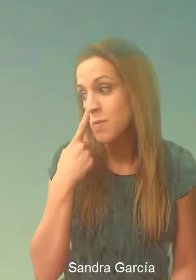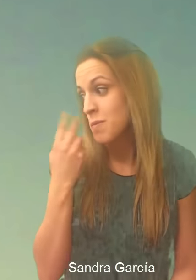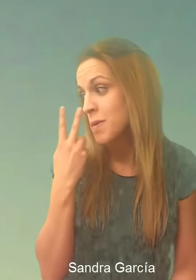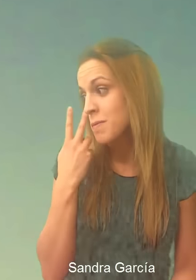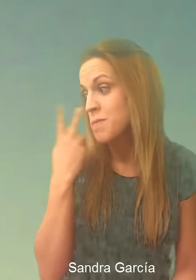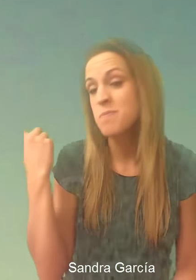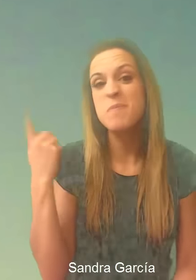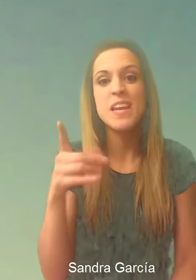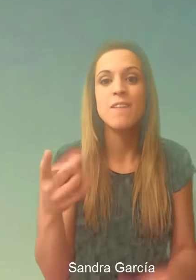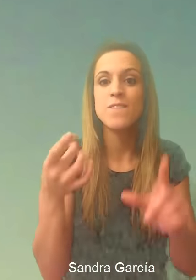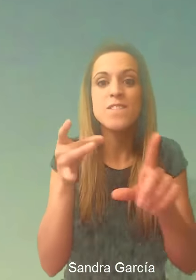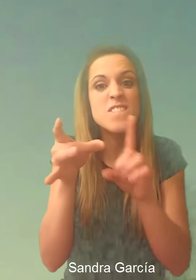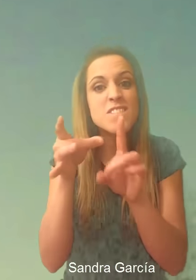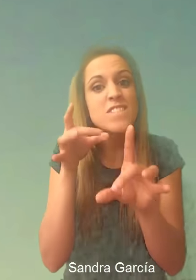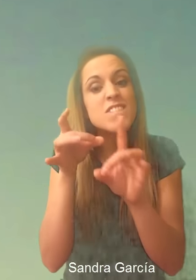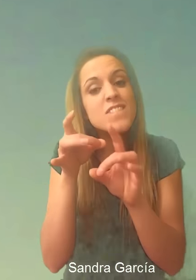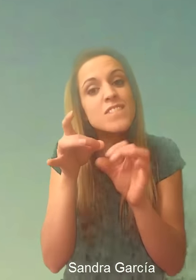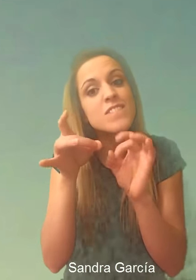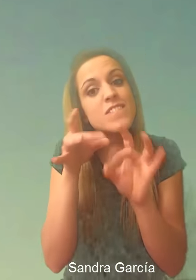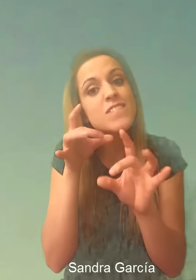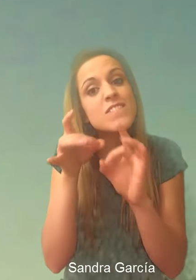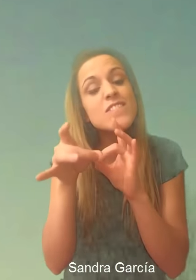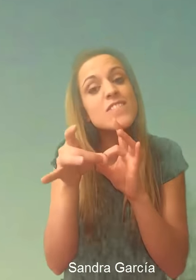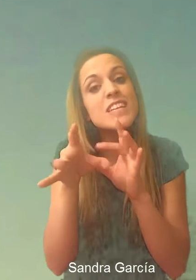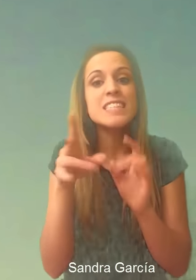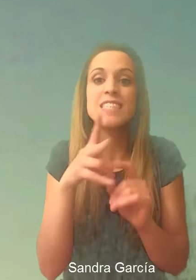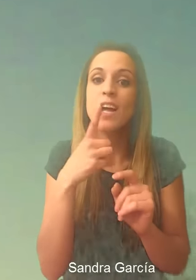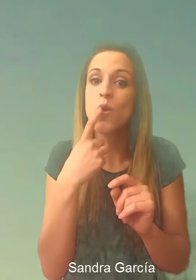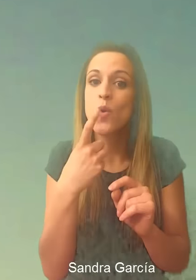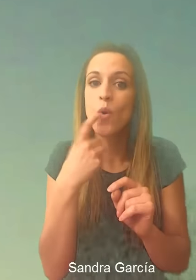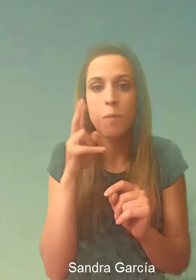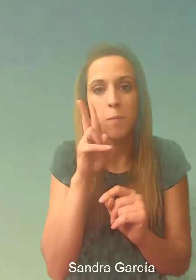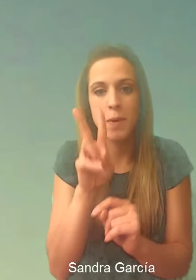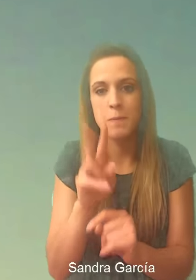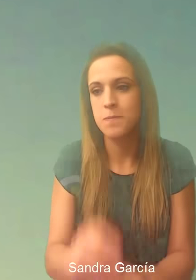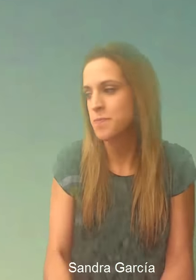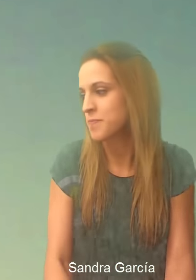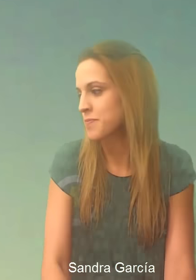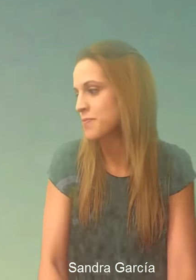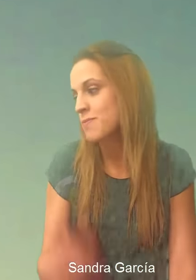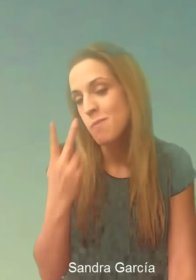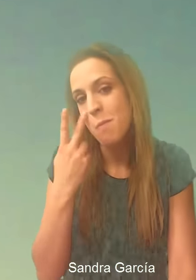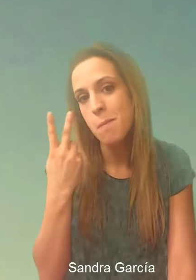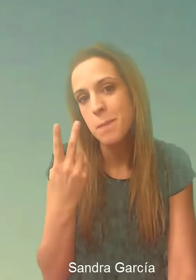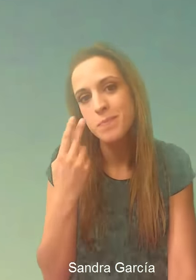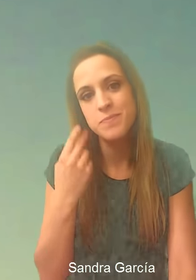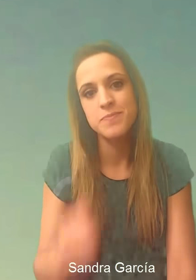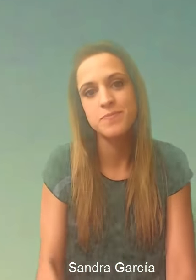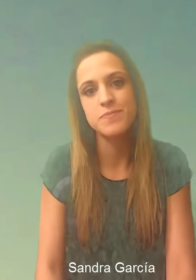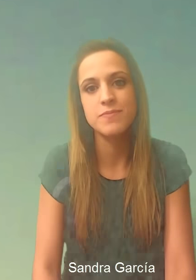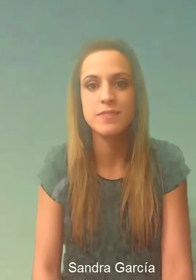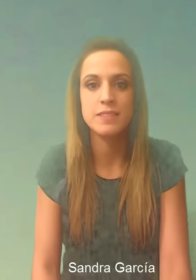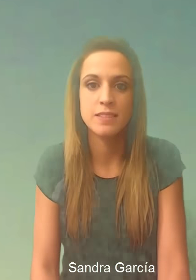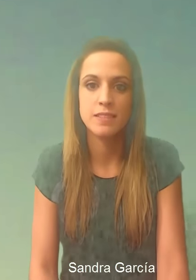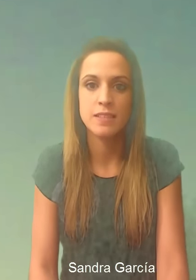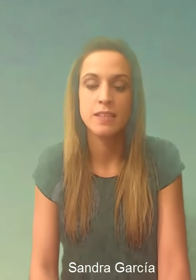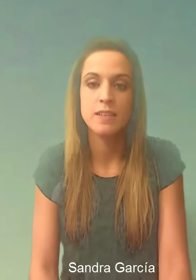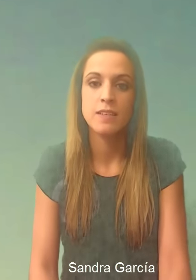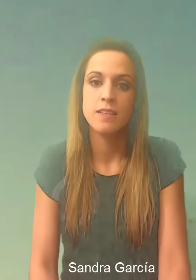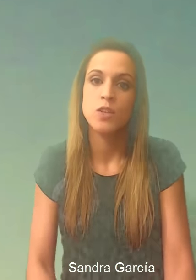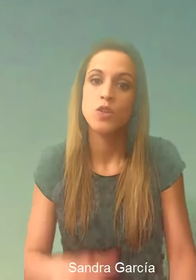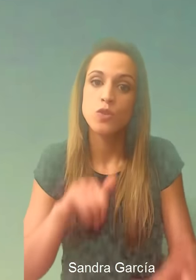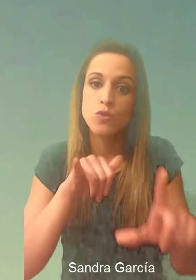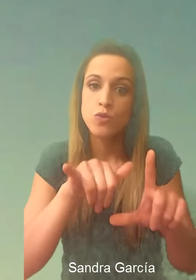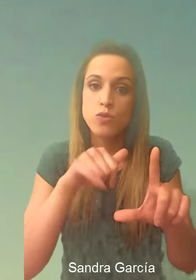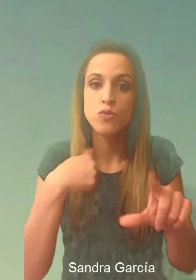Domoelectra.com posicionado de las primeras en la misma páginas. Eso es increíble, pero no, vamos allá un poquito más. Y en los